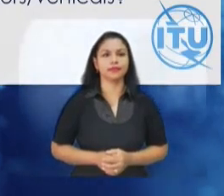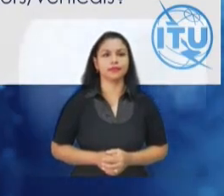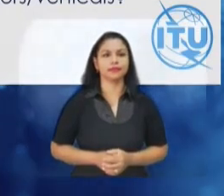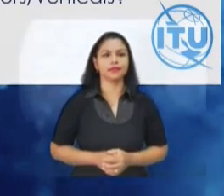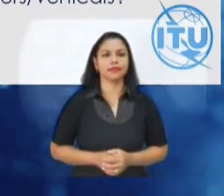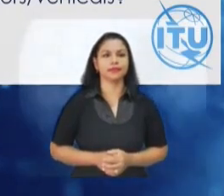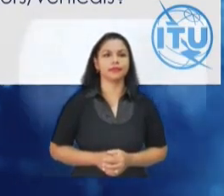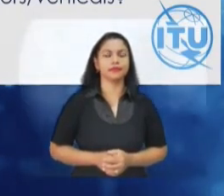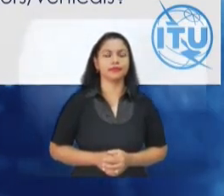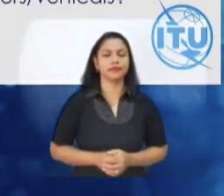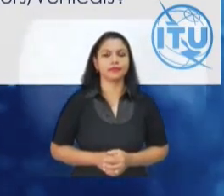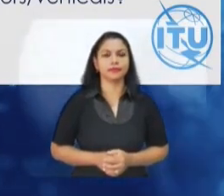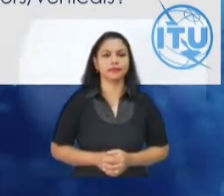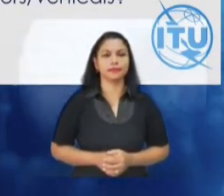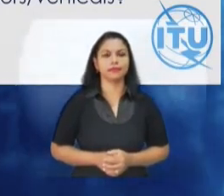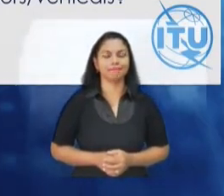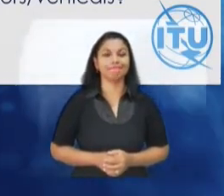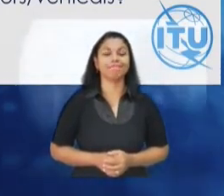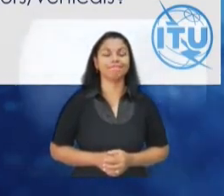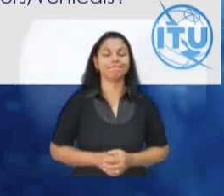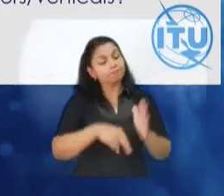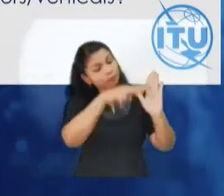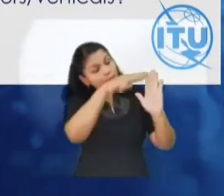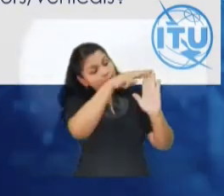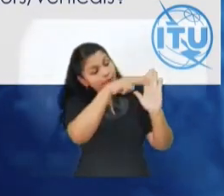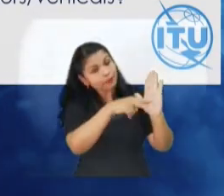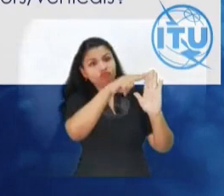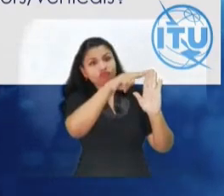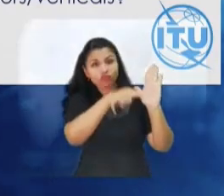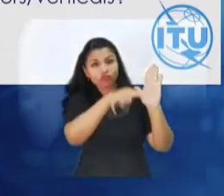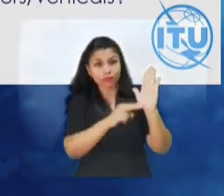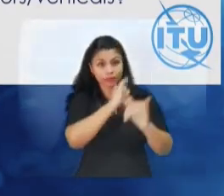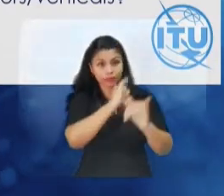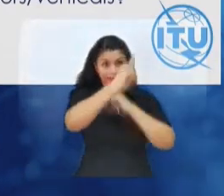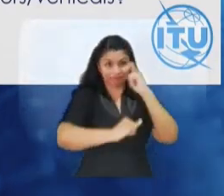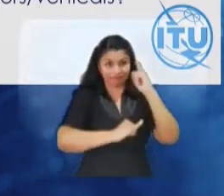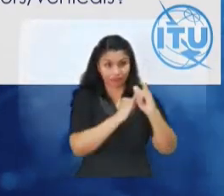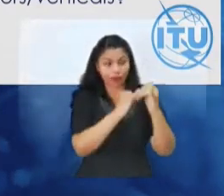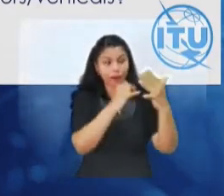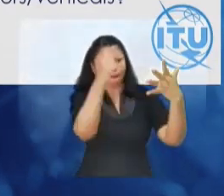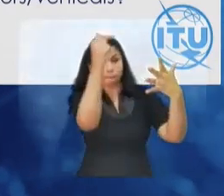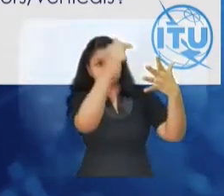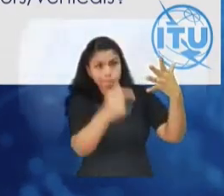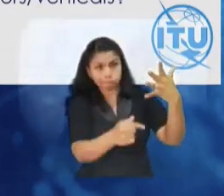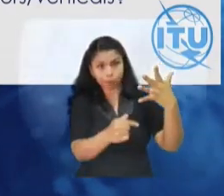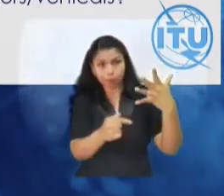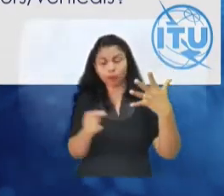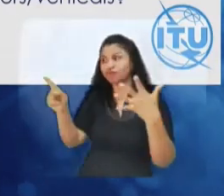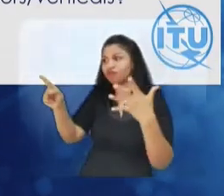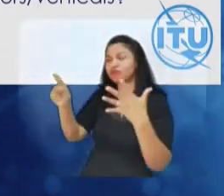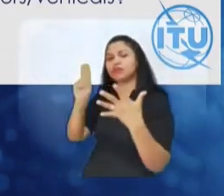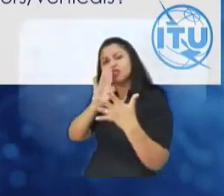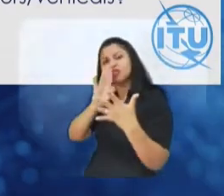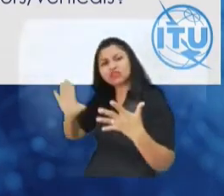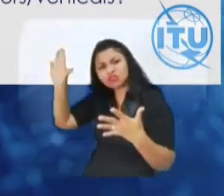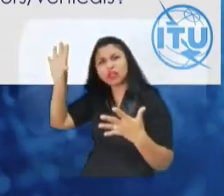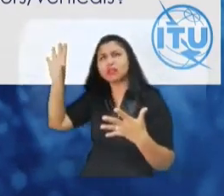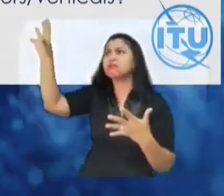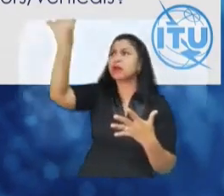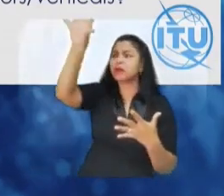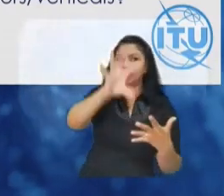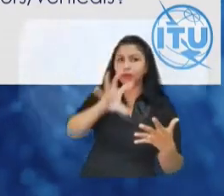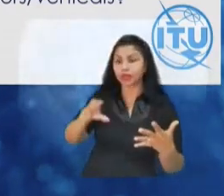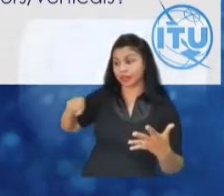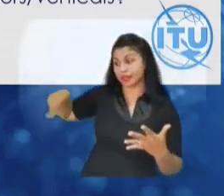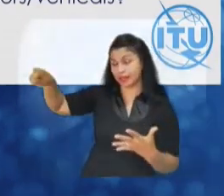Una vez que los reglamentos y normas internacionales se transponen a los marcos regulatorios nacionales, los reguladores nacionales aún